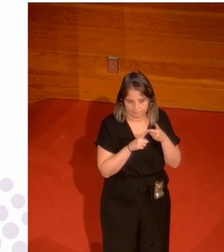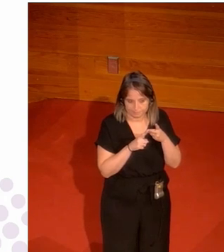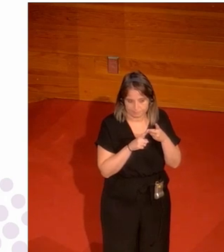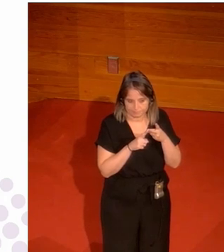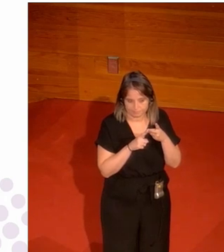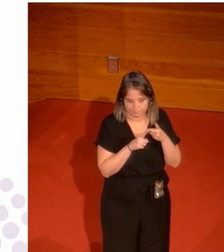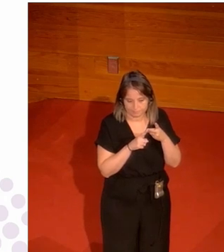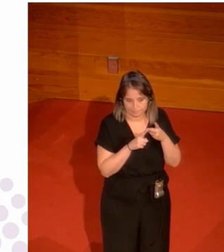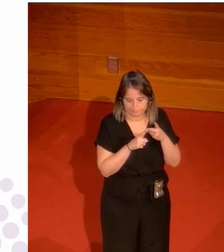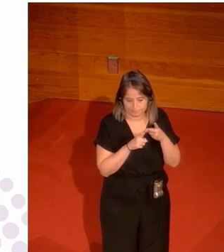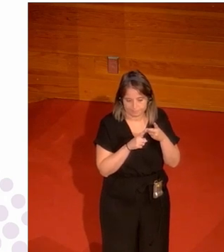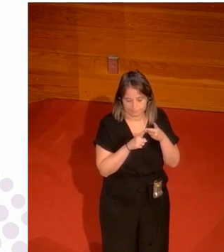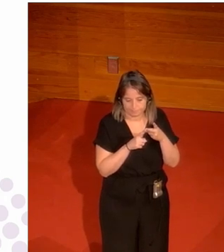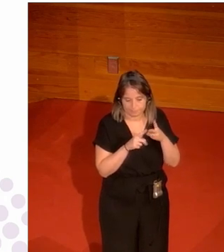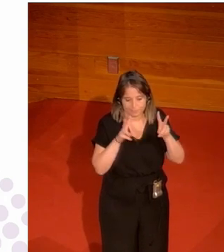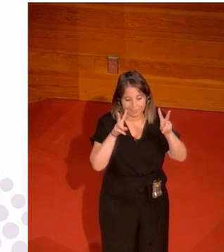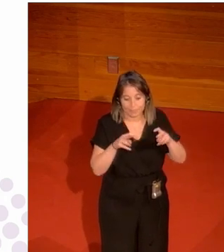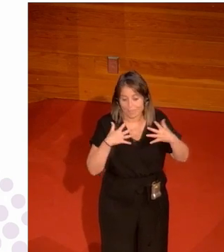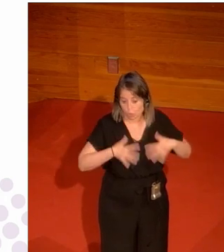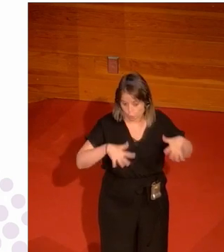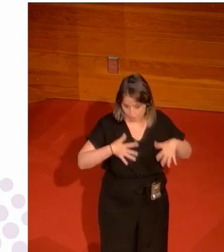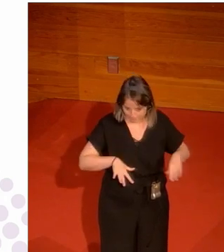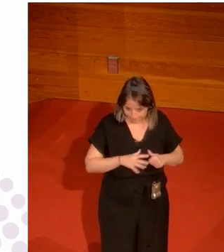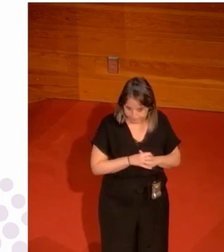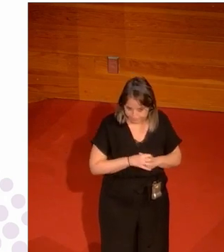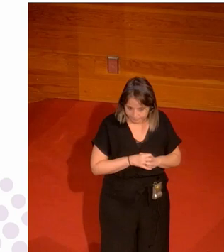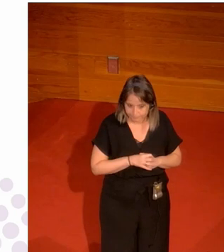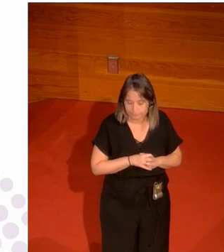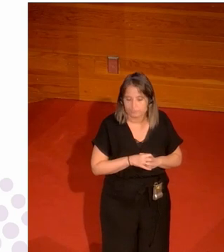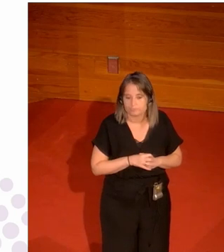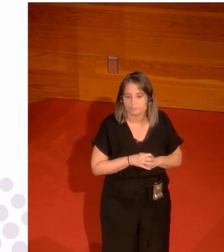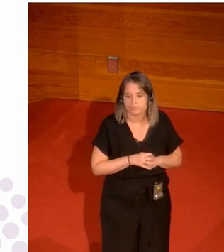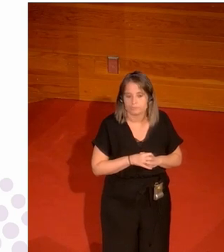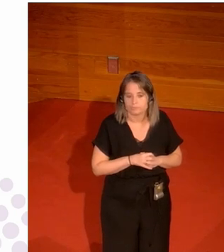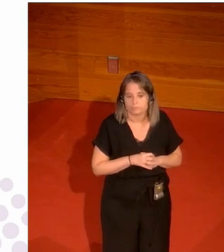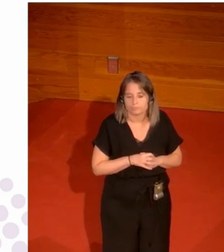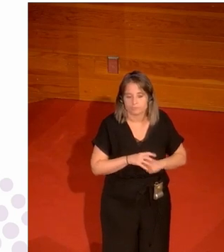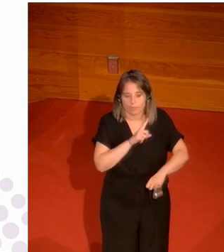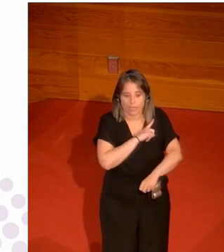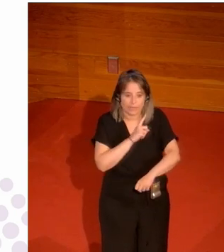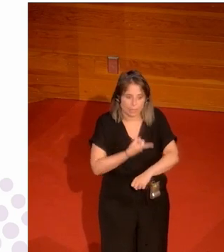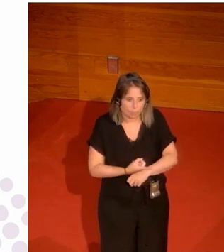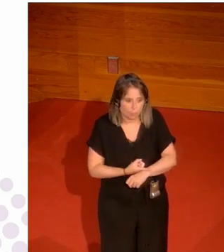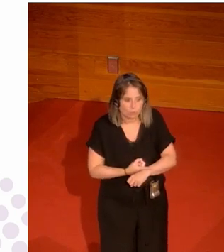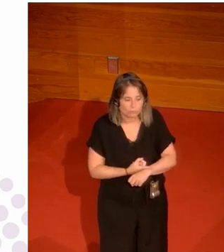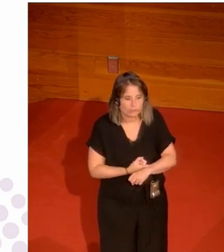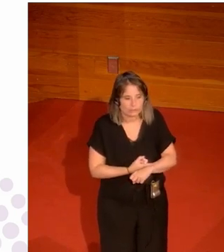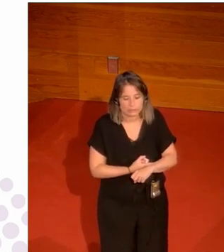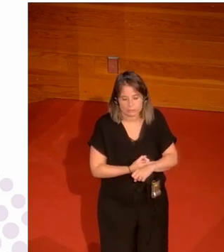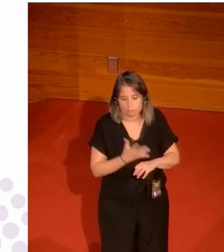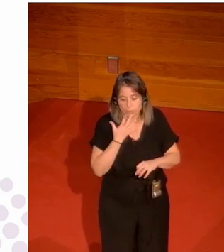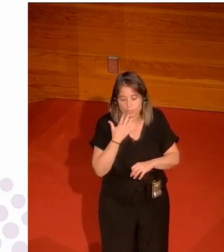el tema de la indumentaria en algunos deportes creo que especialmente